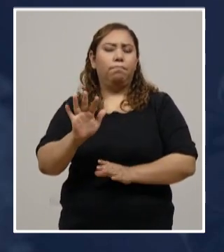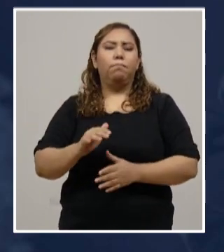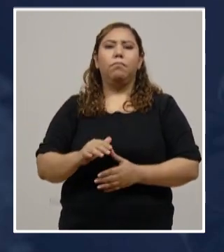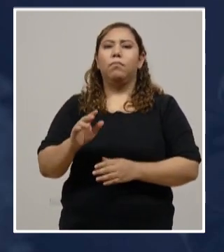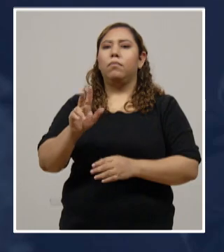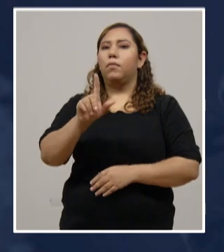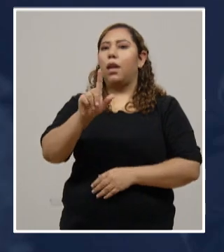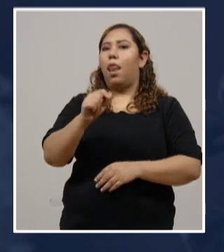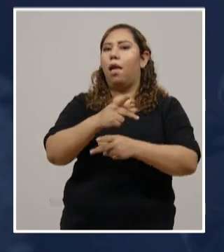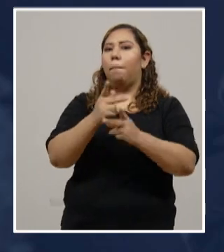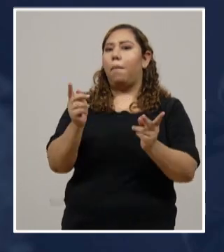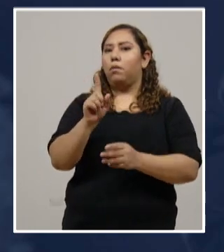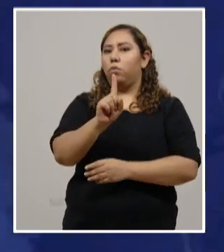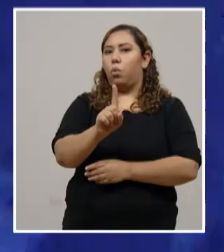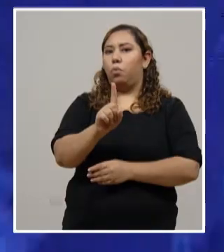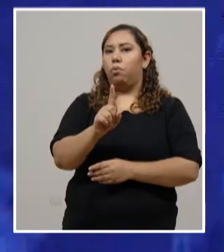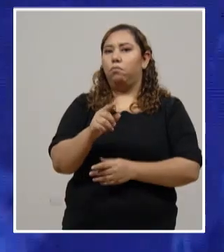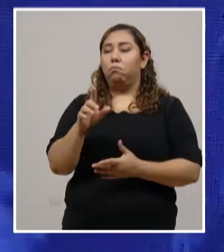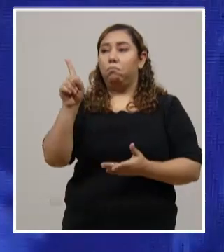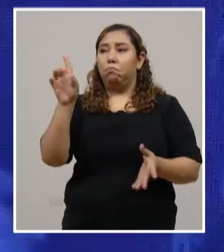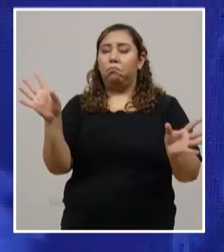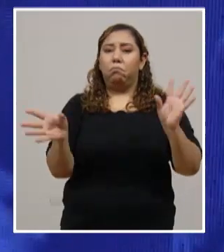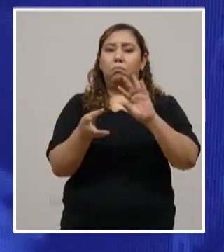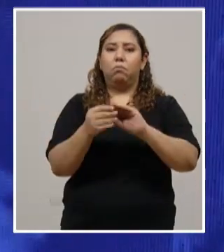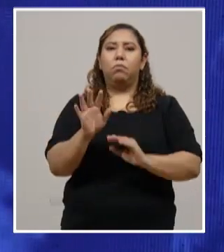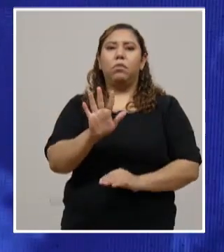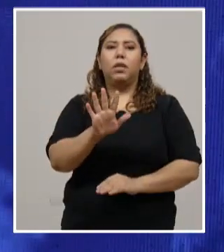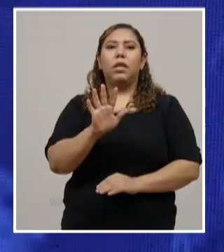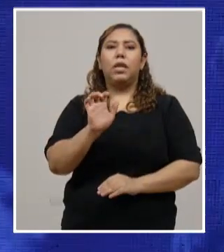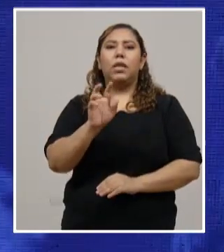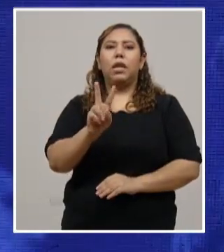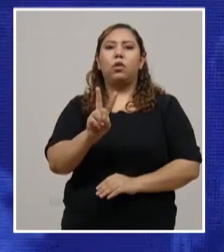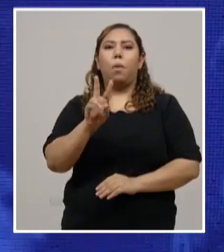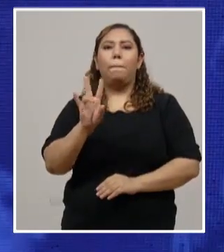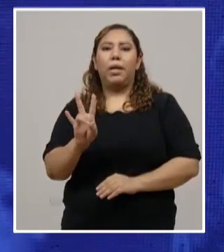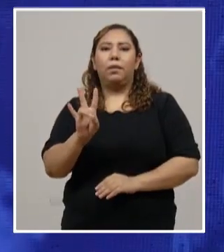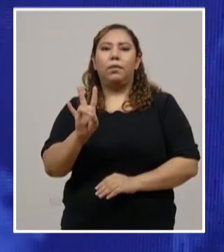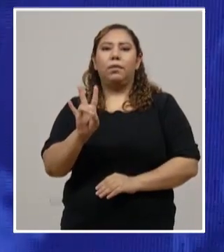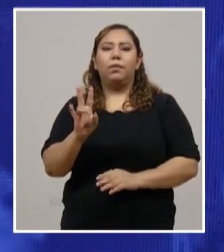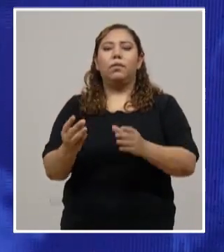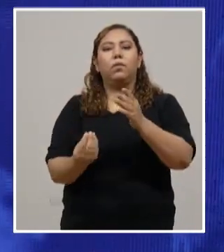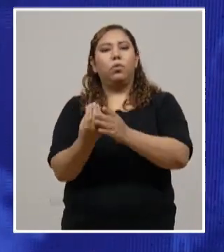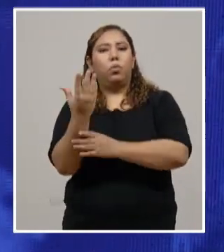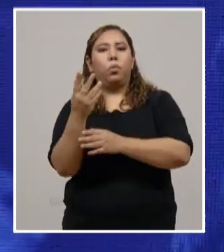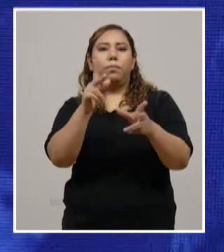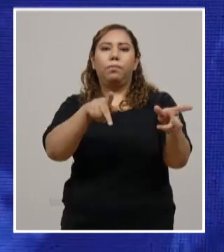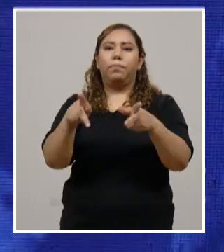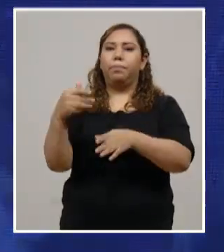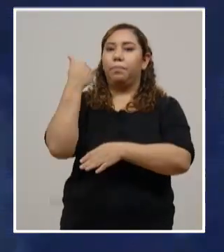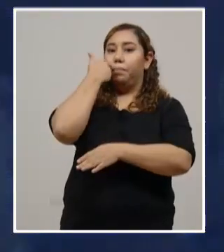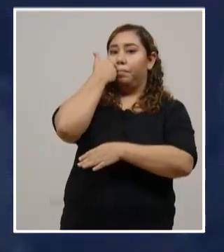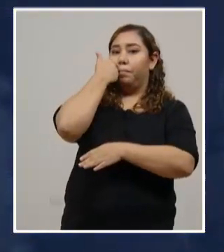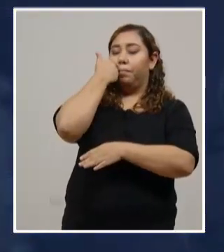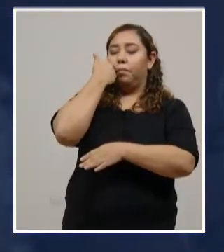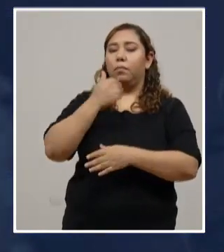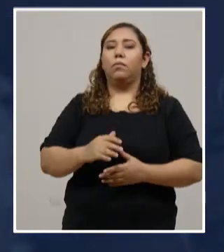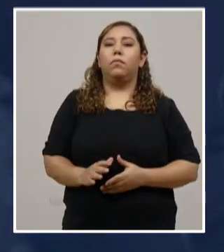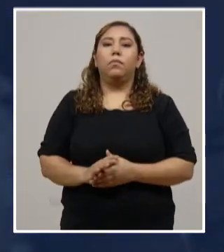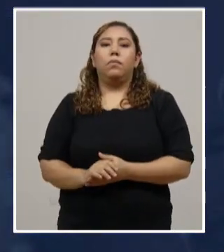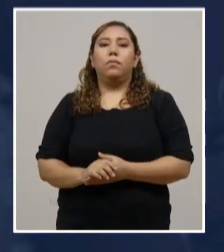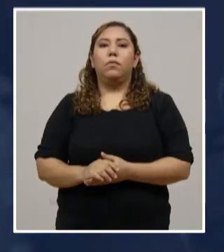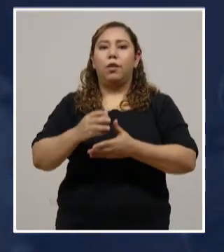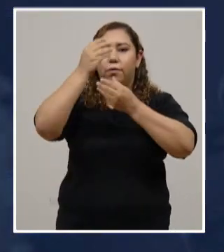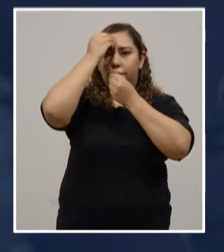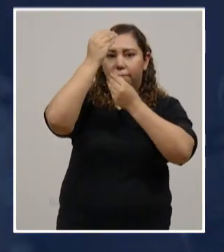La Paz con 1 caso. Así se distribuyen los 527 nuevos casos de este día. Lamentamos siempre el